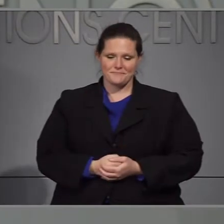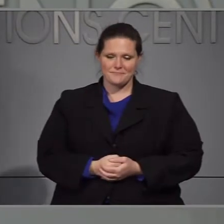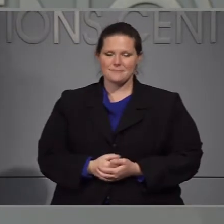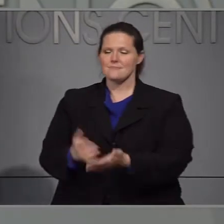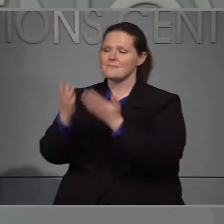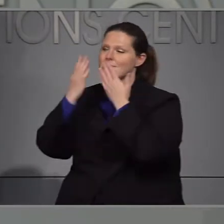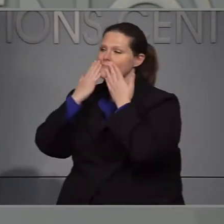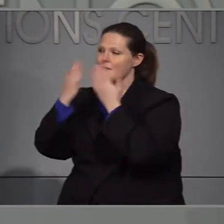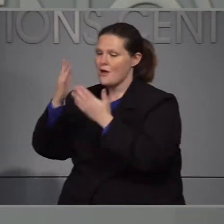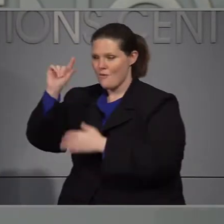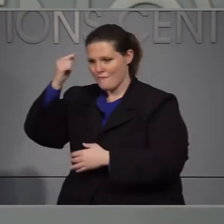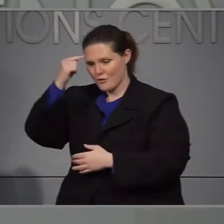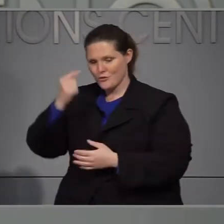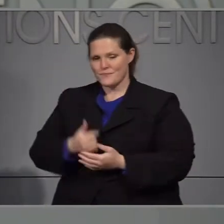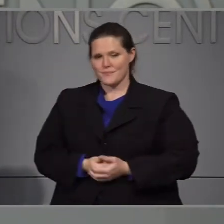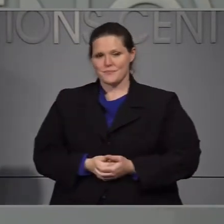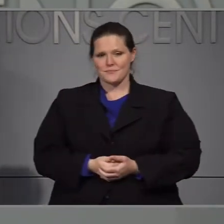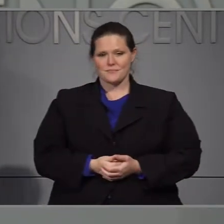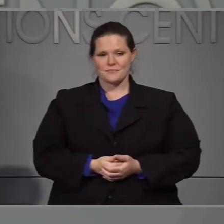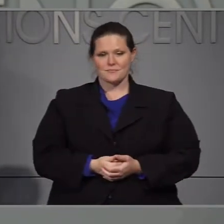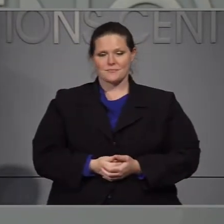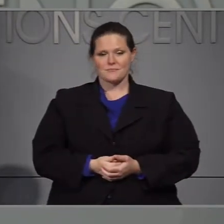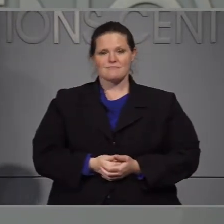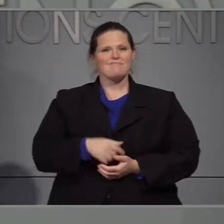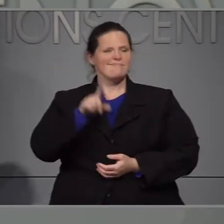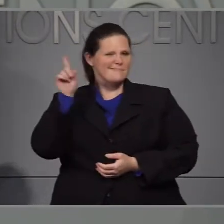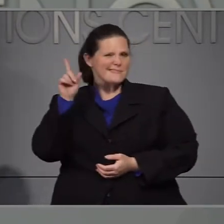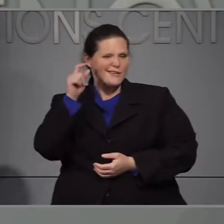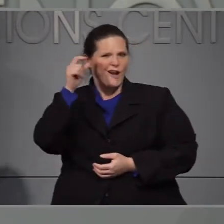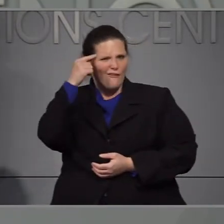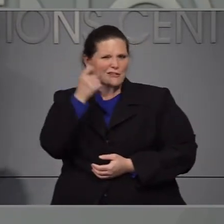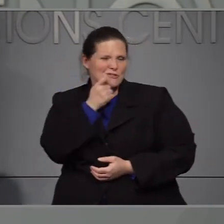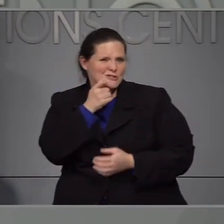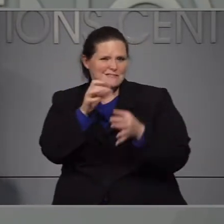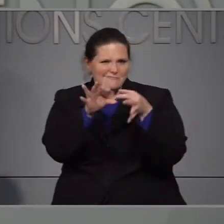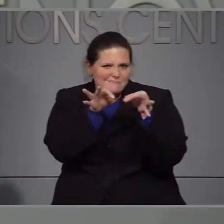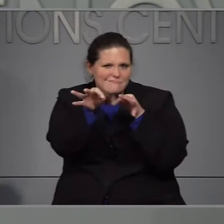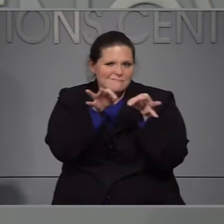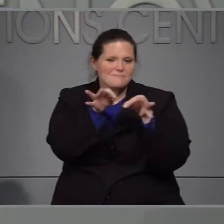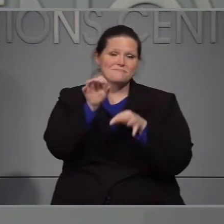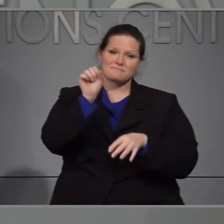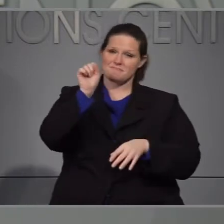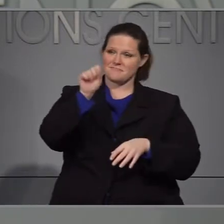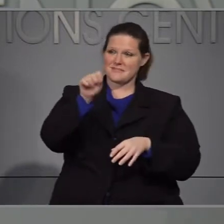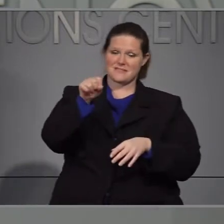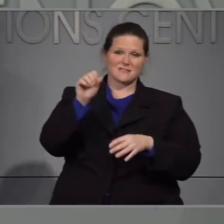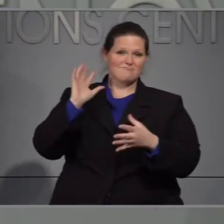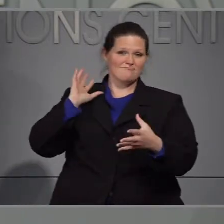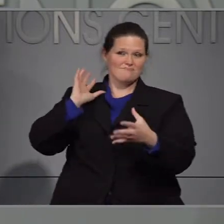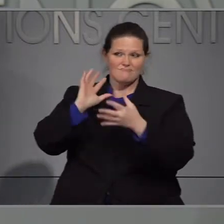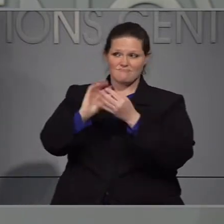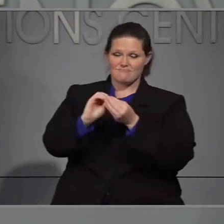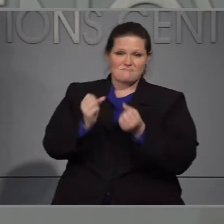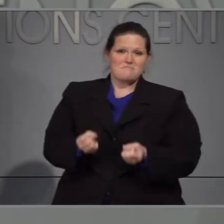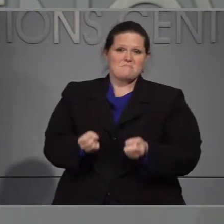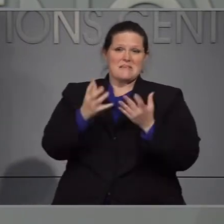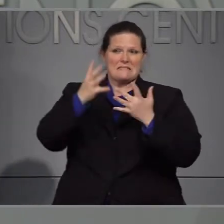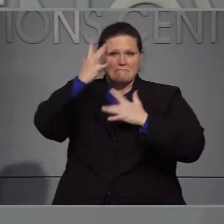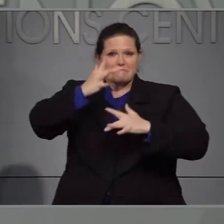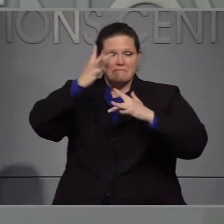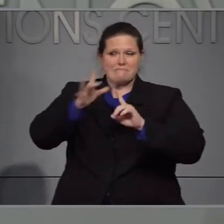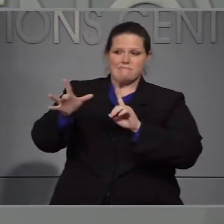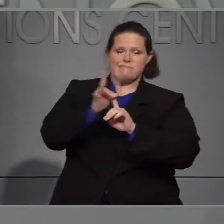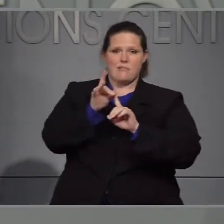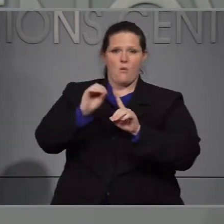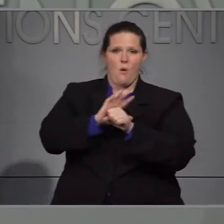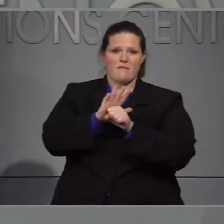Gracias, gobernador. Como acaba de compartir el gobernador pasamos ya cien mil casos en el